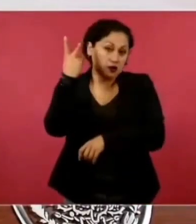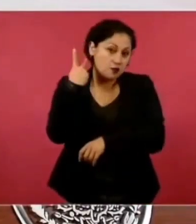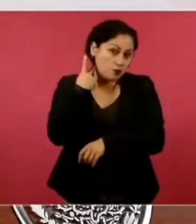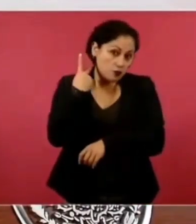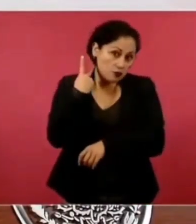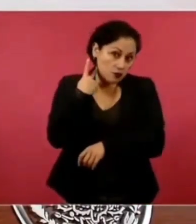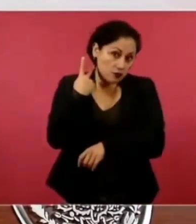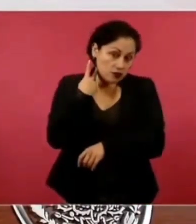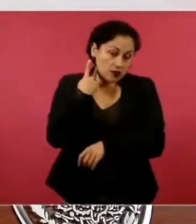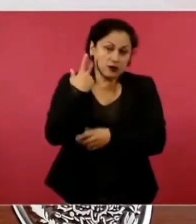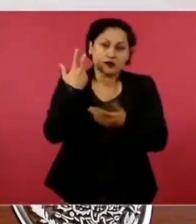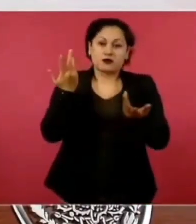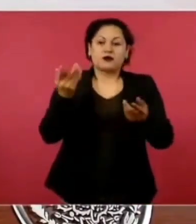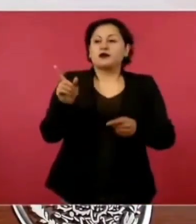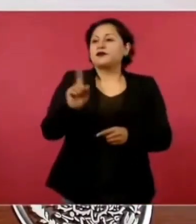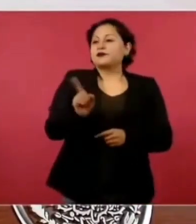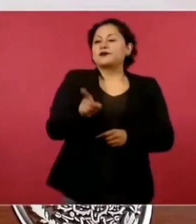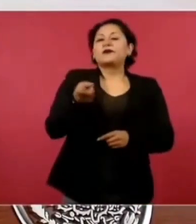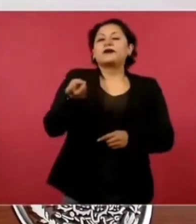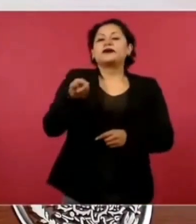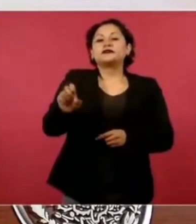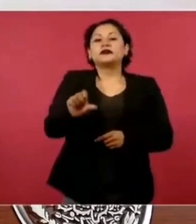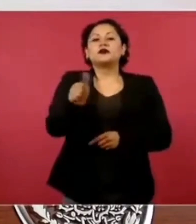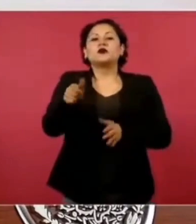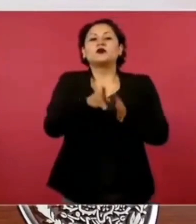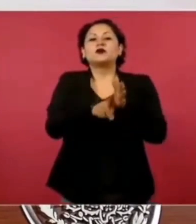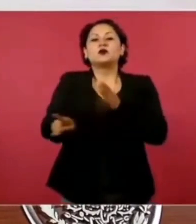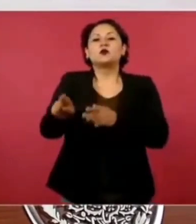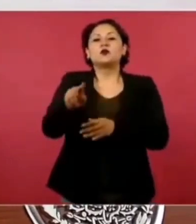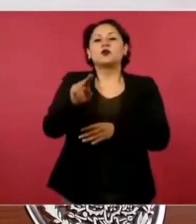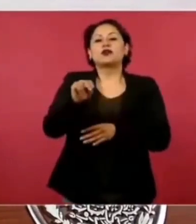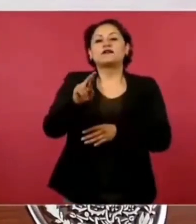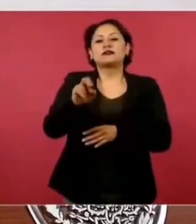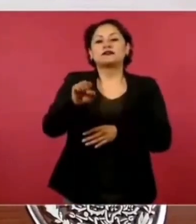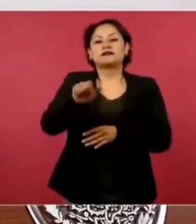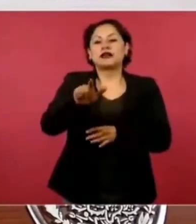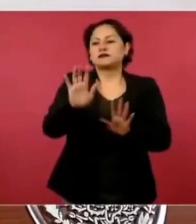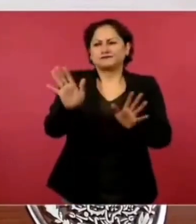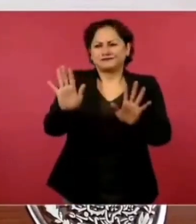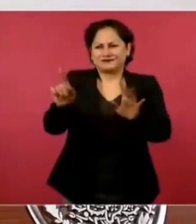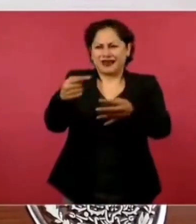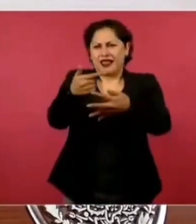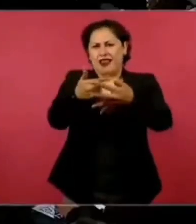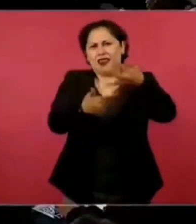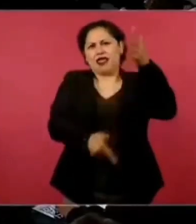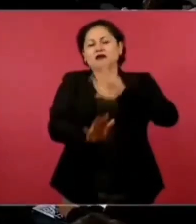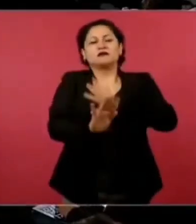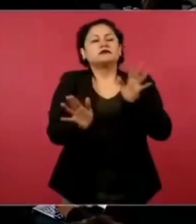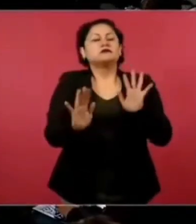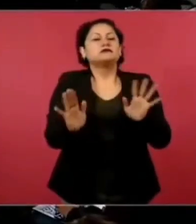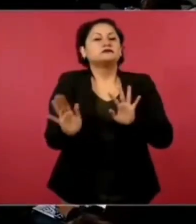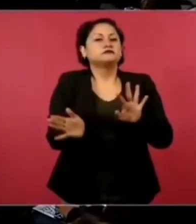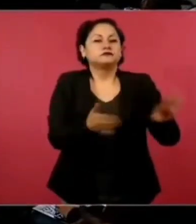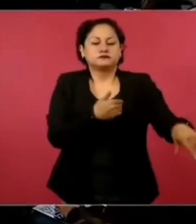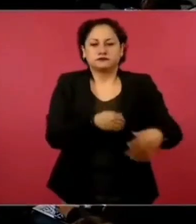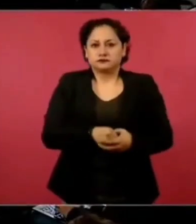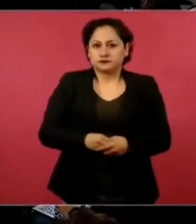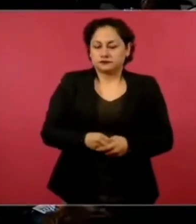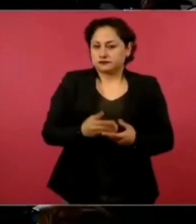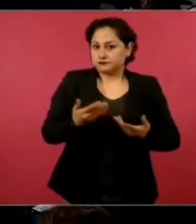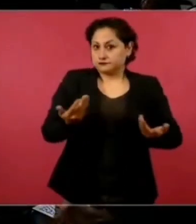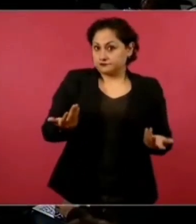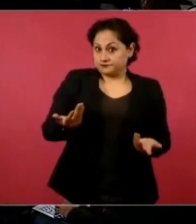No, ese es Universal, ese es otro. Pero ya, ya, para leer, ya para leerse. Entonces, los